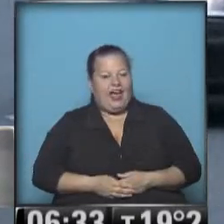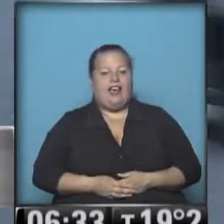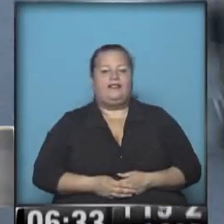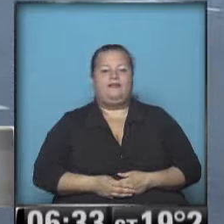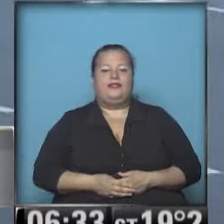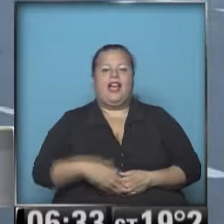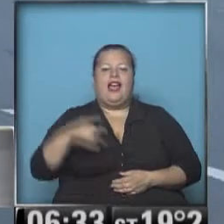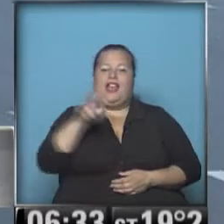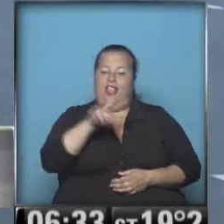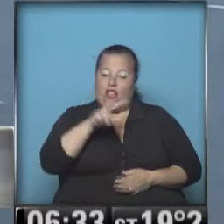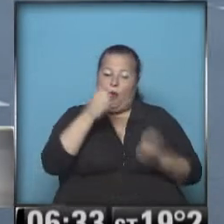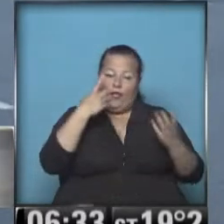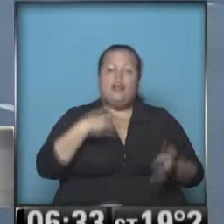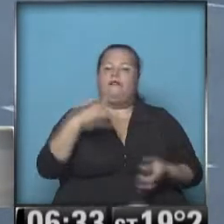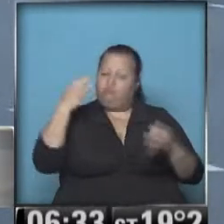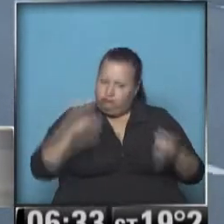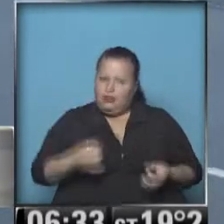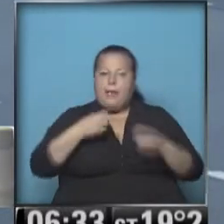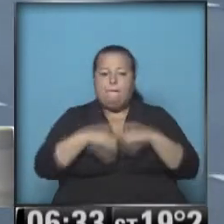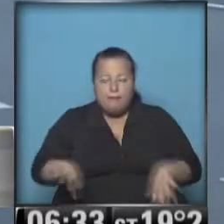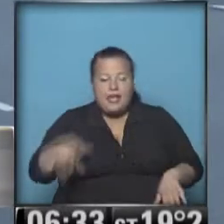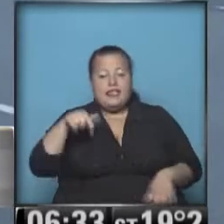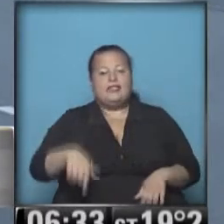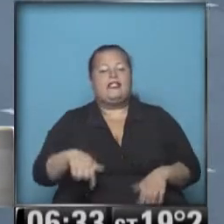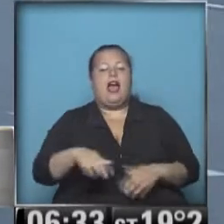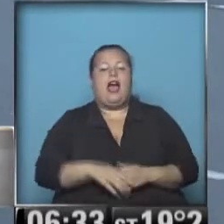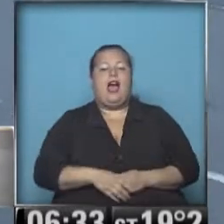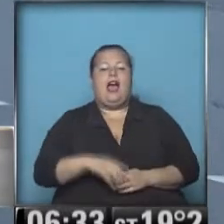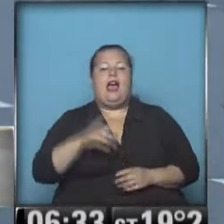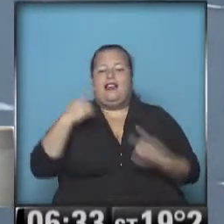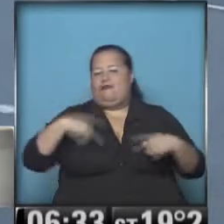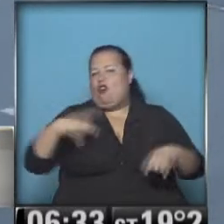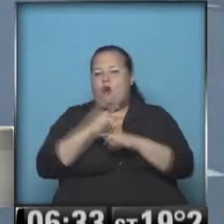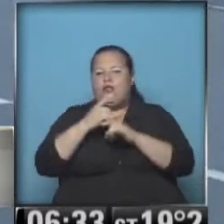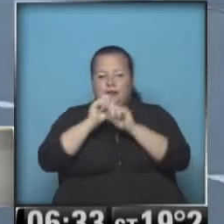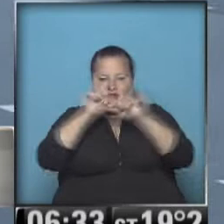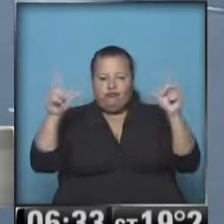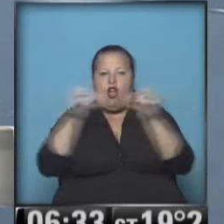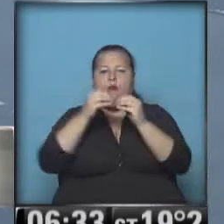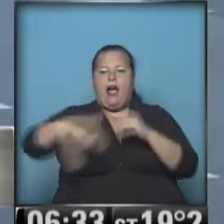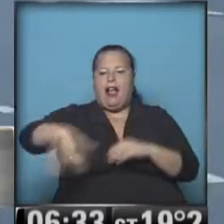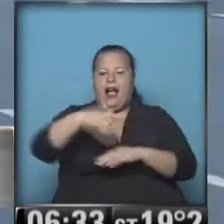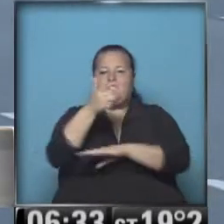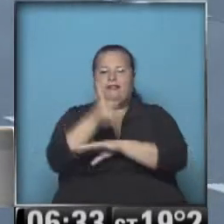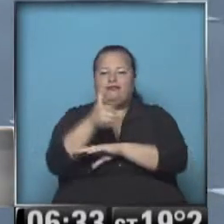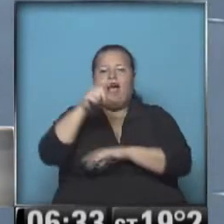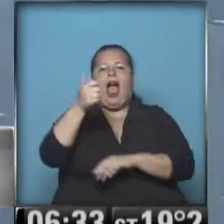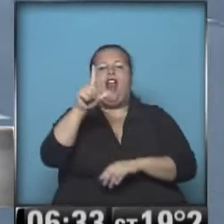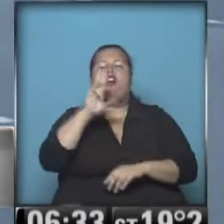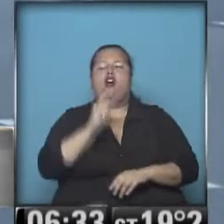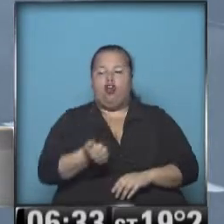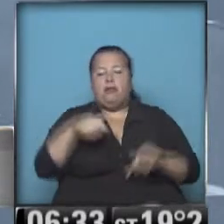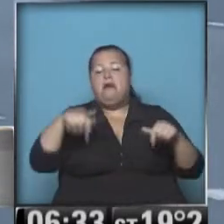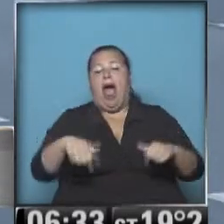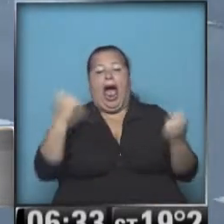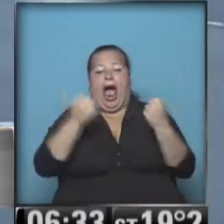Carina, Nadia, como corresponde. Comenzamos entonces esta recorrida habitual con imagen que nos vinda nuestro compañero de Figueroa Alcorta. Por ahora,